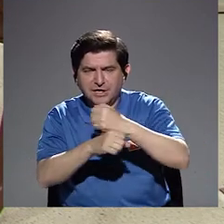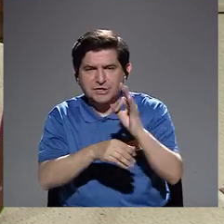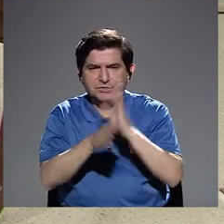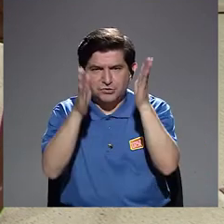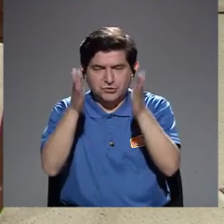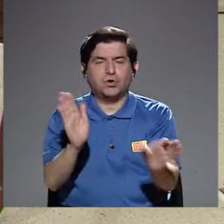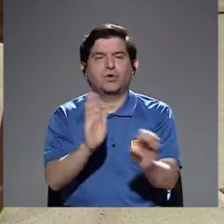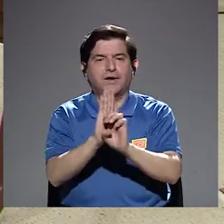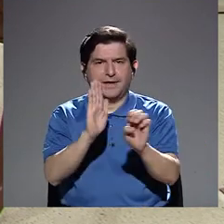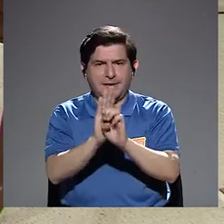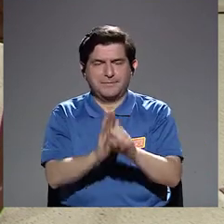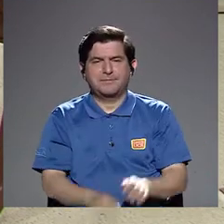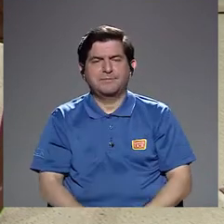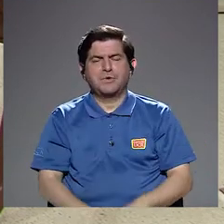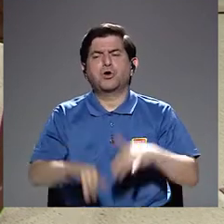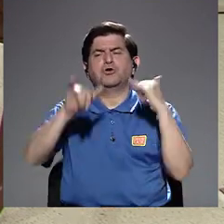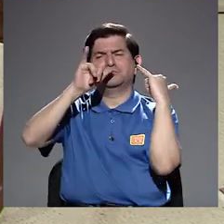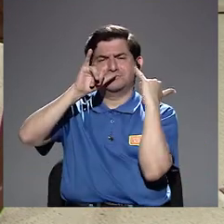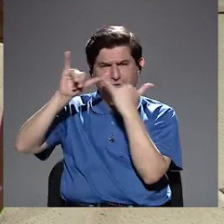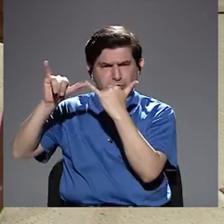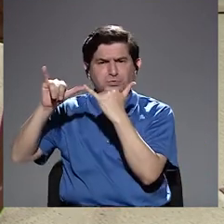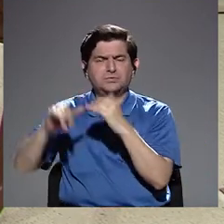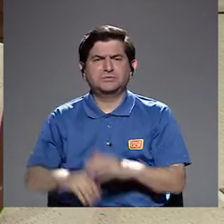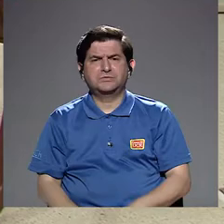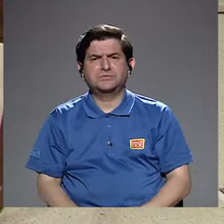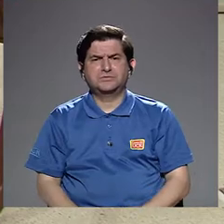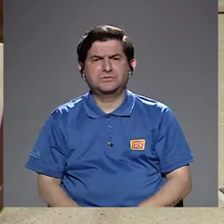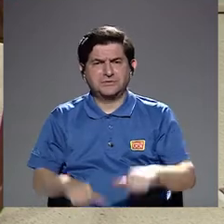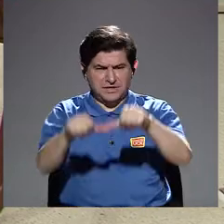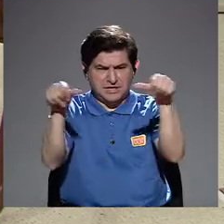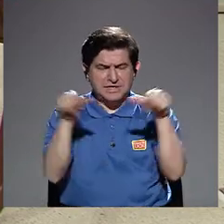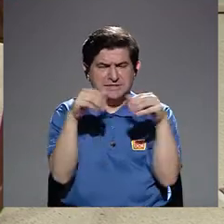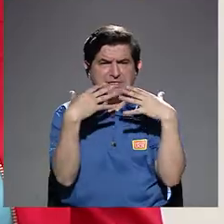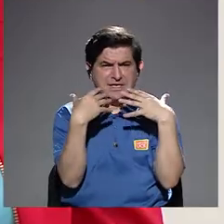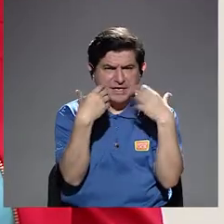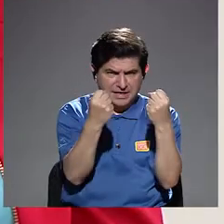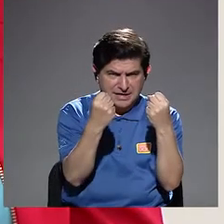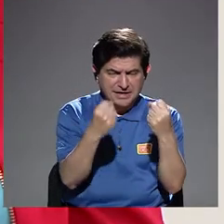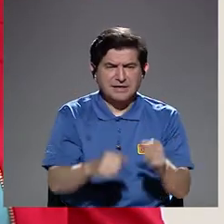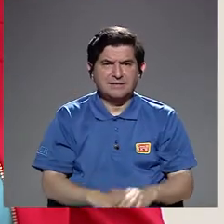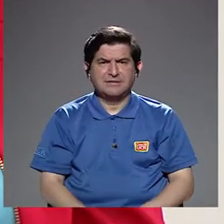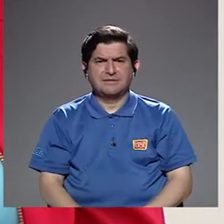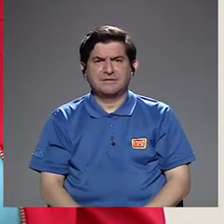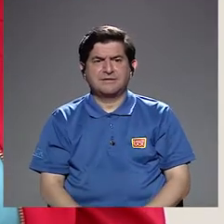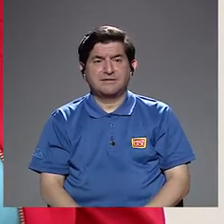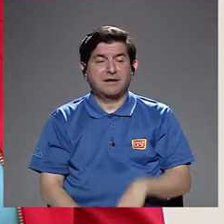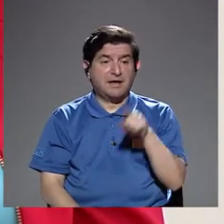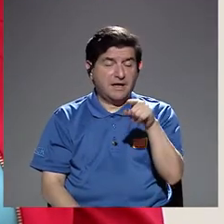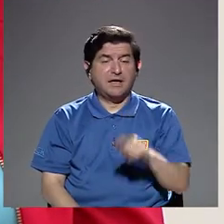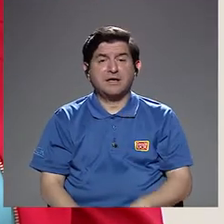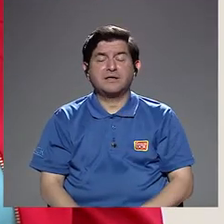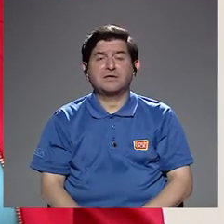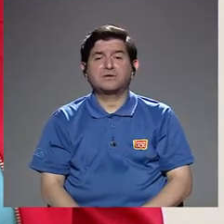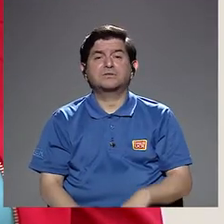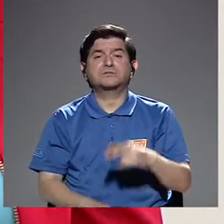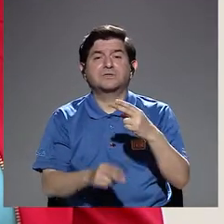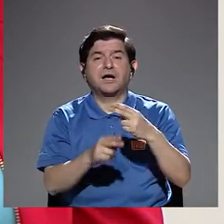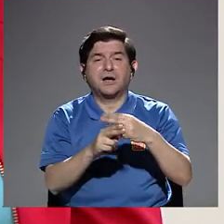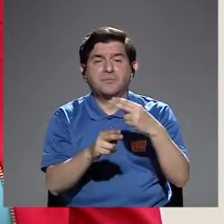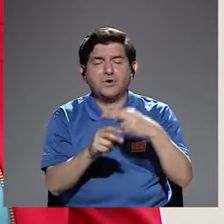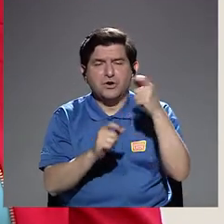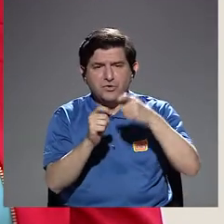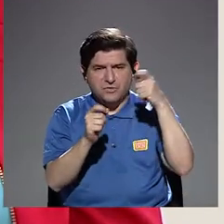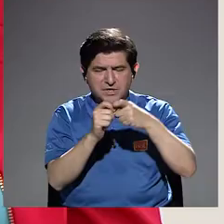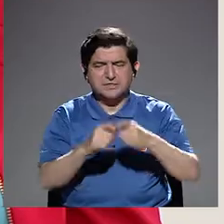hecho a funcionarios, por ejemplo, denuncias del sector salud, cómo llaman por su nombre los medios de